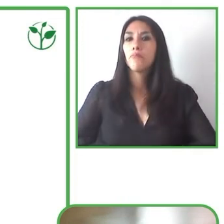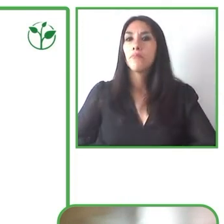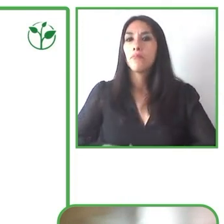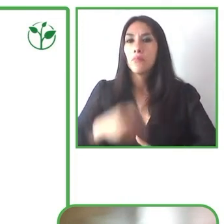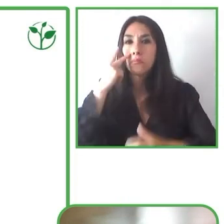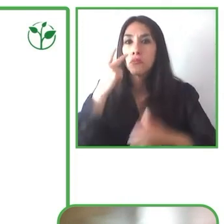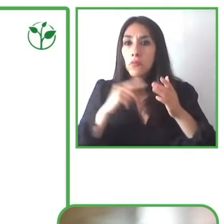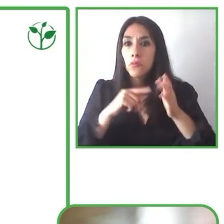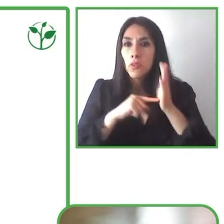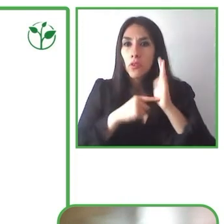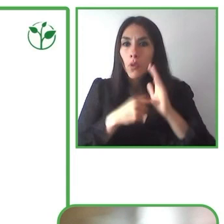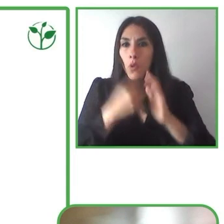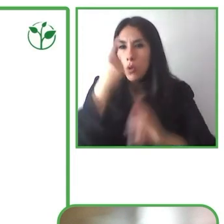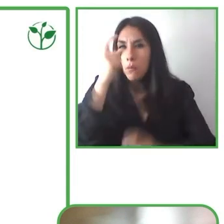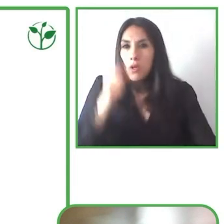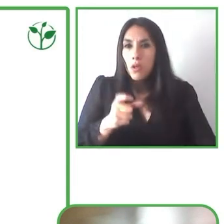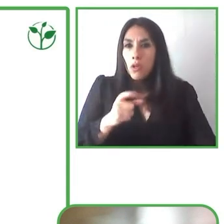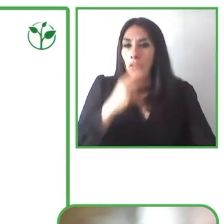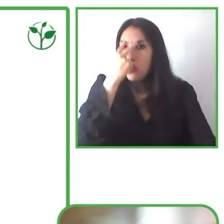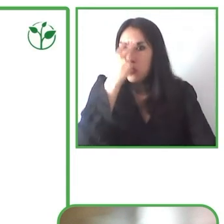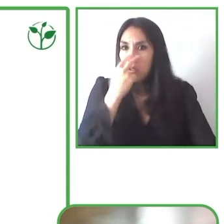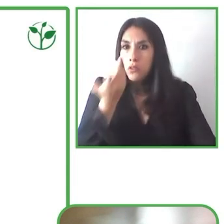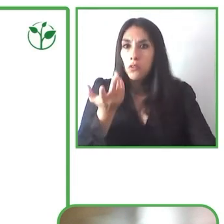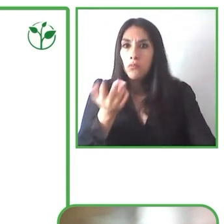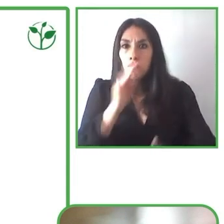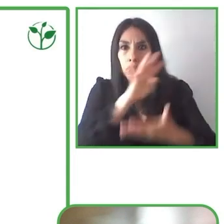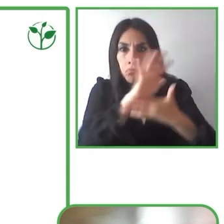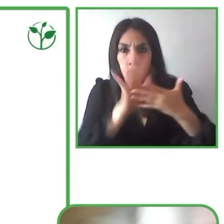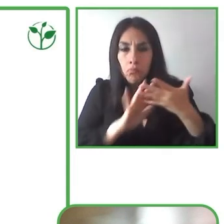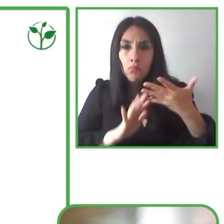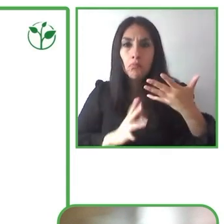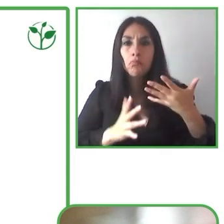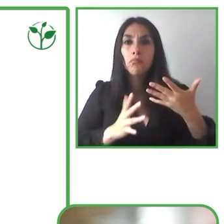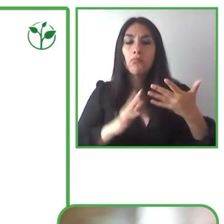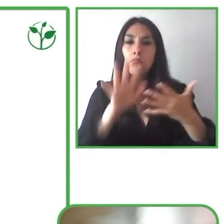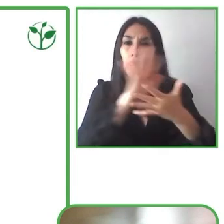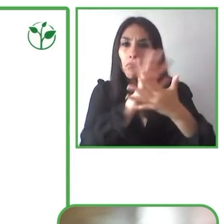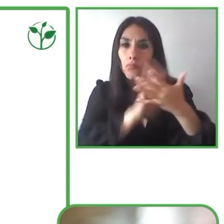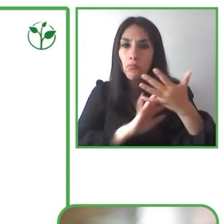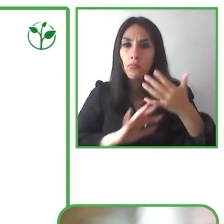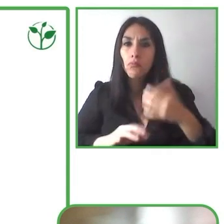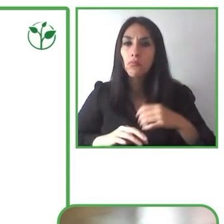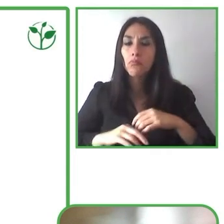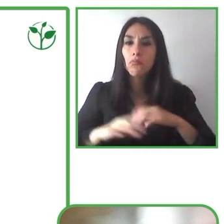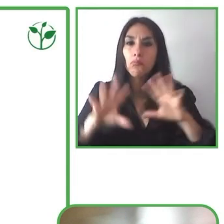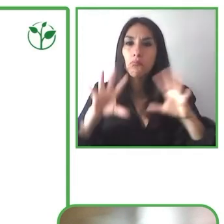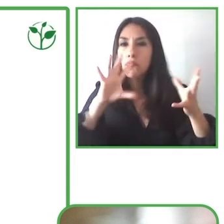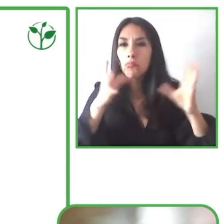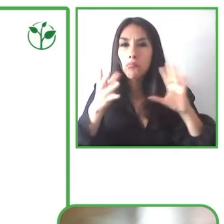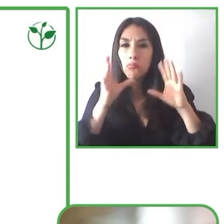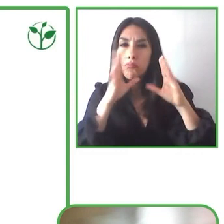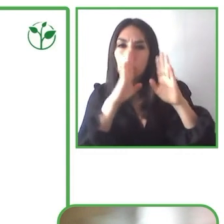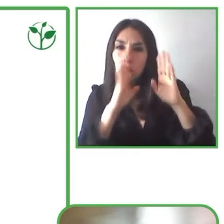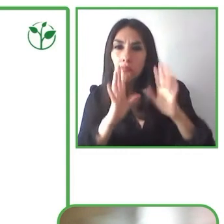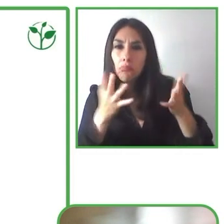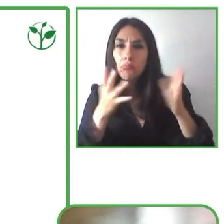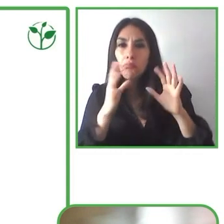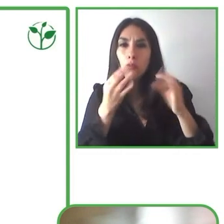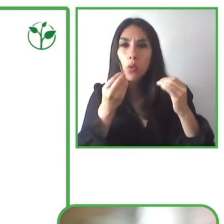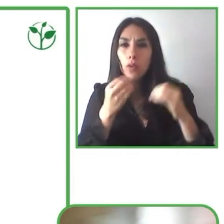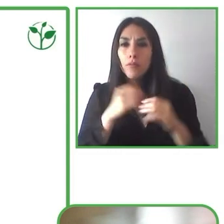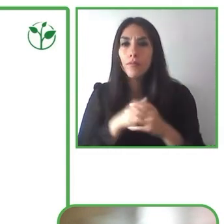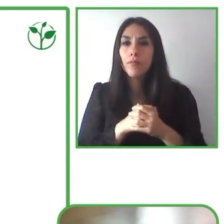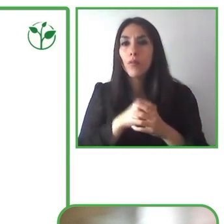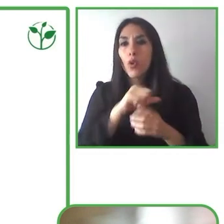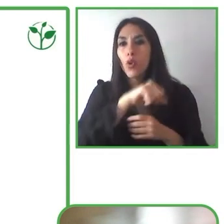en los casos que las obras de arte se puedan percibir por el tacto, pero si no, ¿qué hacemos? En la siguiente diapositiva podemos